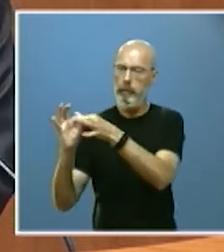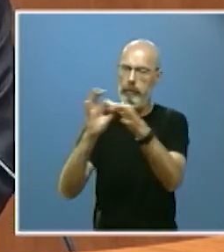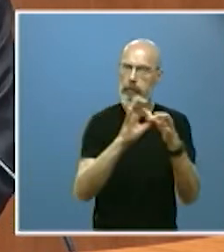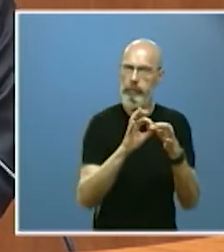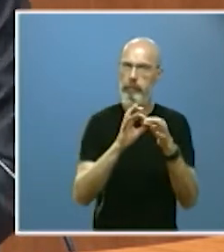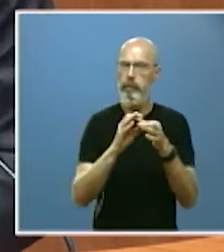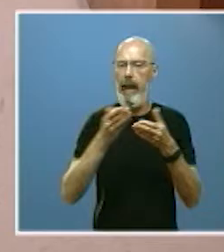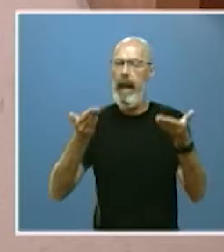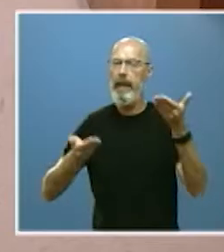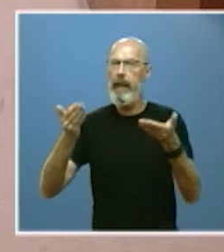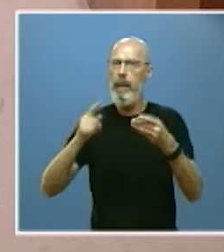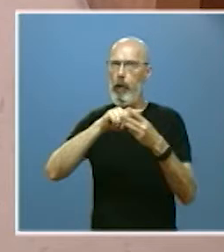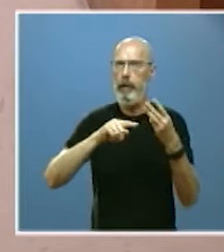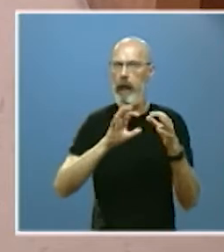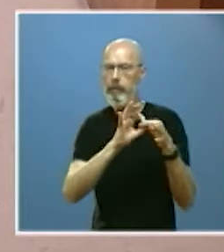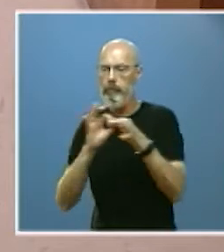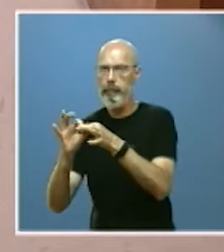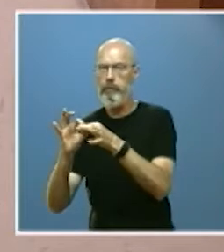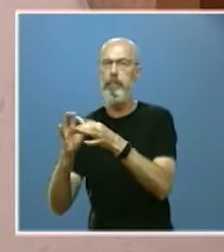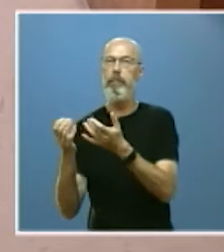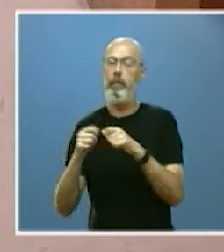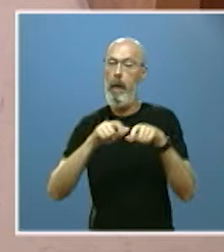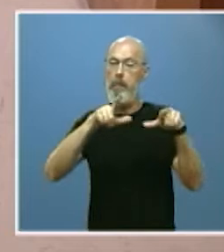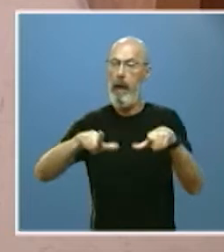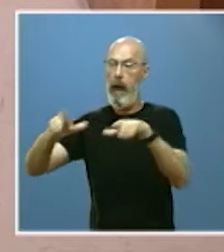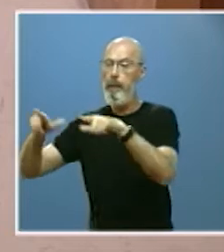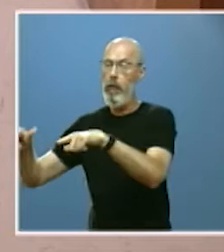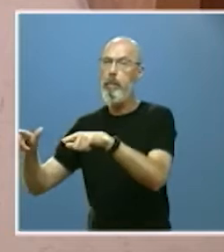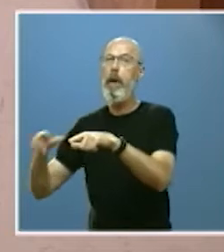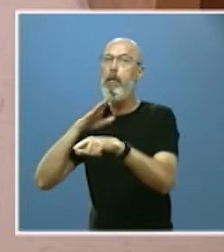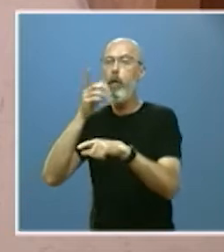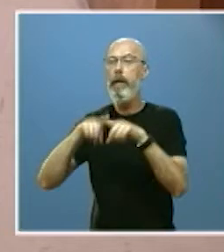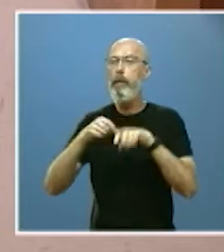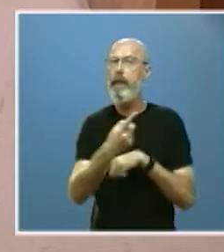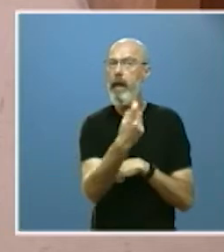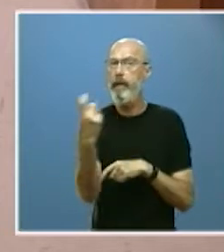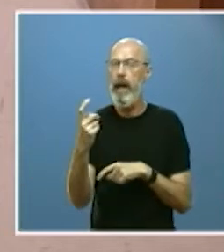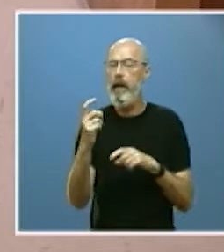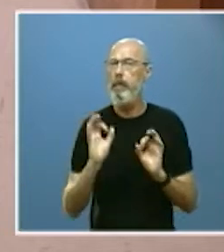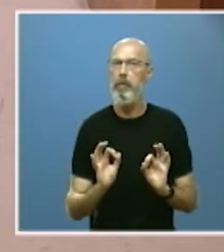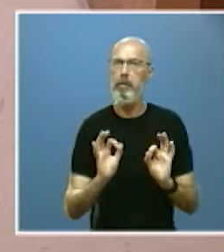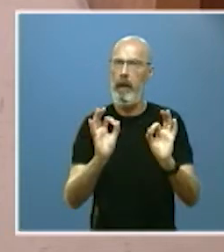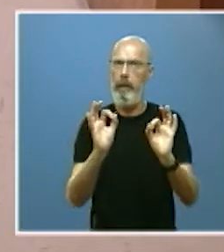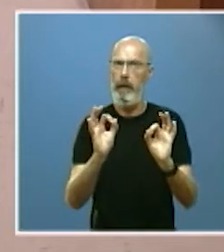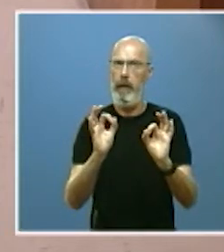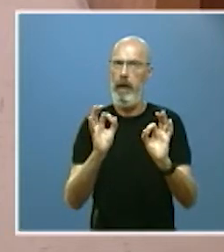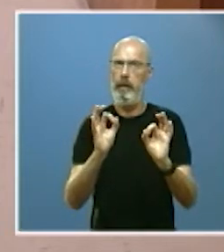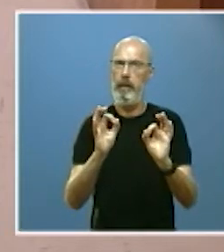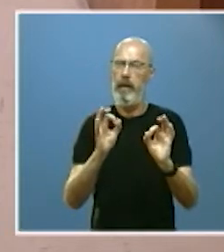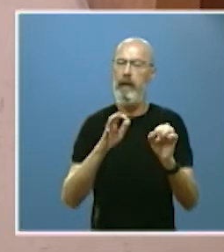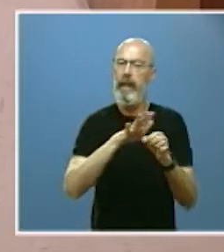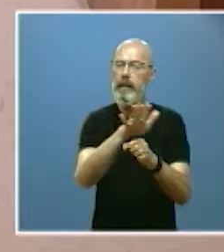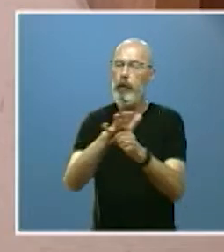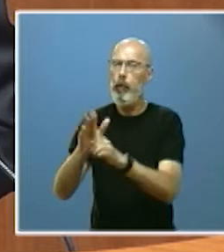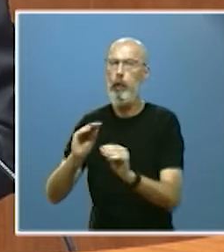ellos. Son plataformas construidas en torno a las necesidades concretas específicas de los diversos subsectores